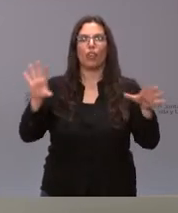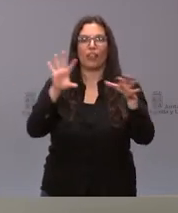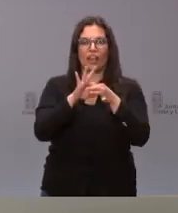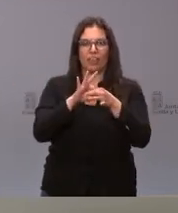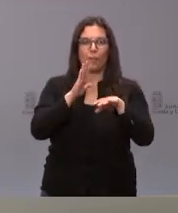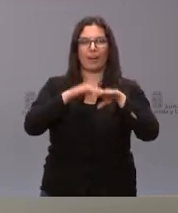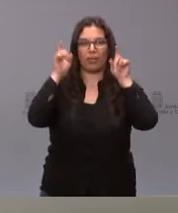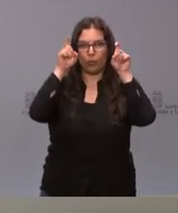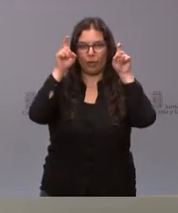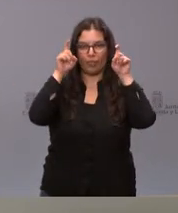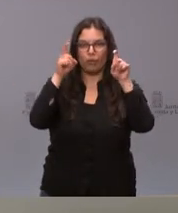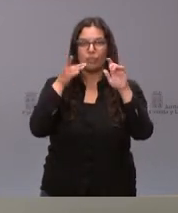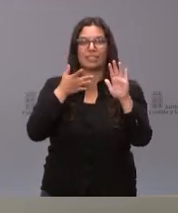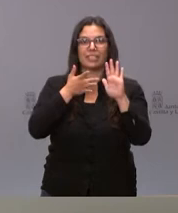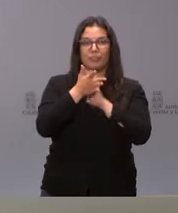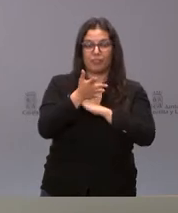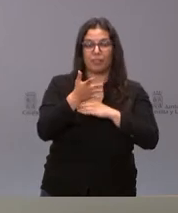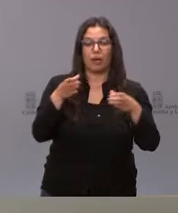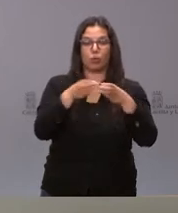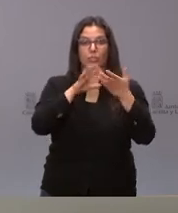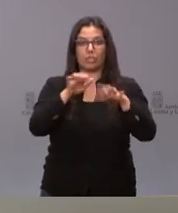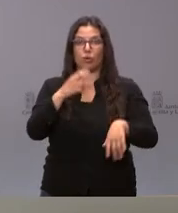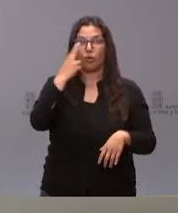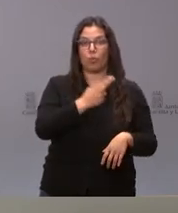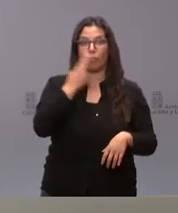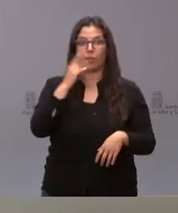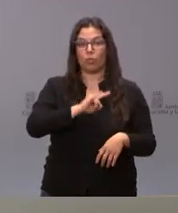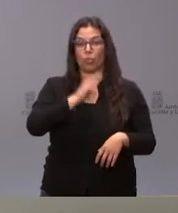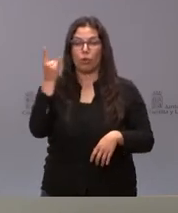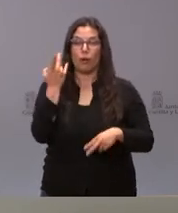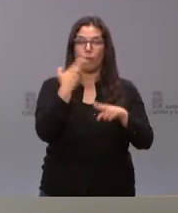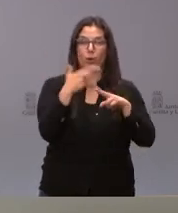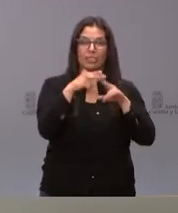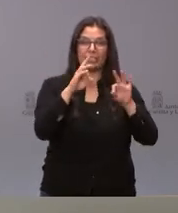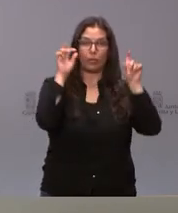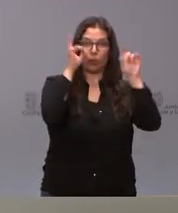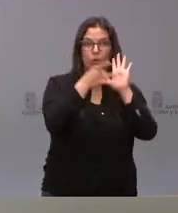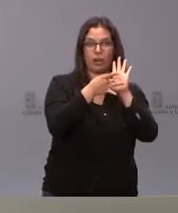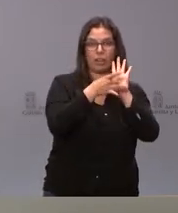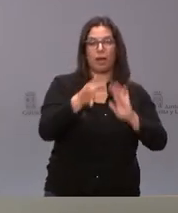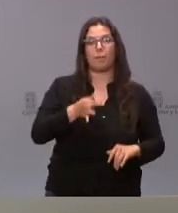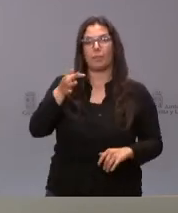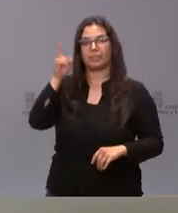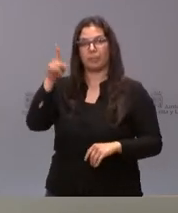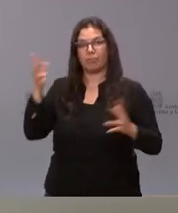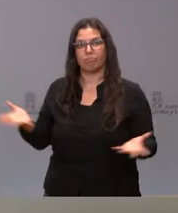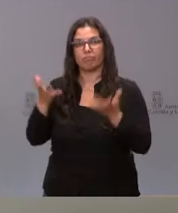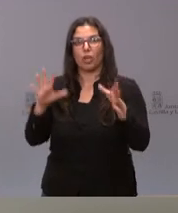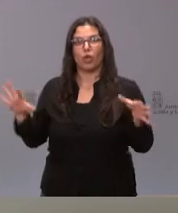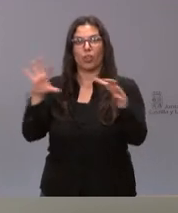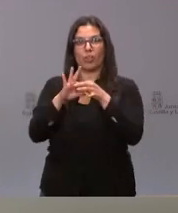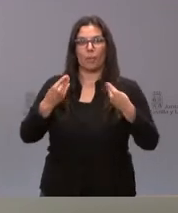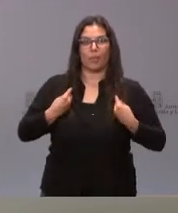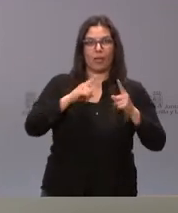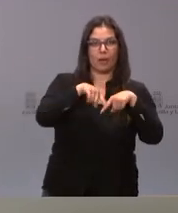educativa, lo que refleja el doble compromiso de la Junta de Castilla y León con las políticas de educación de calidad y con la conciliación de la vida